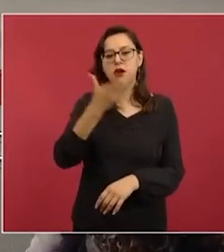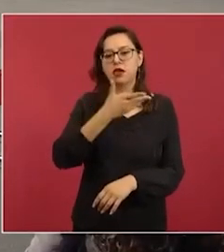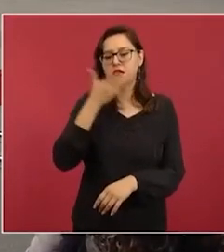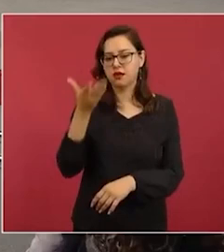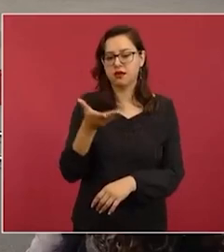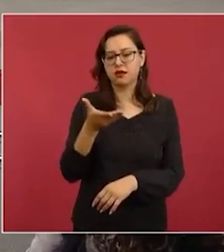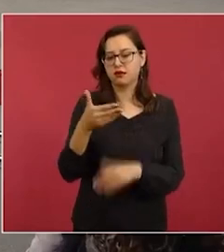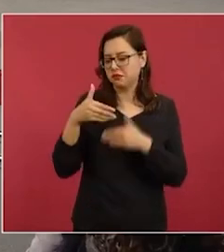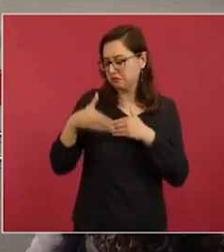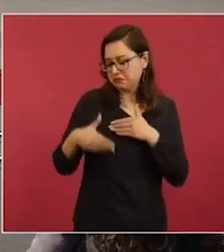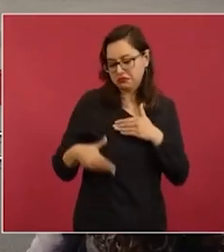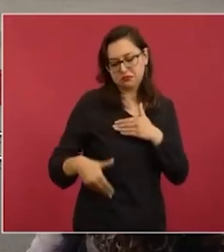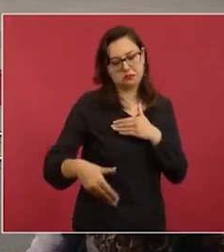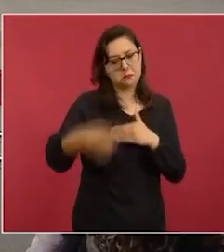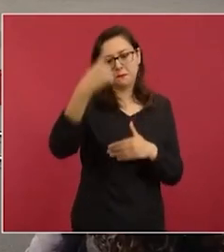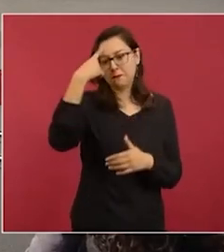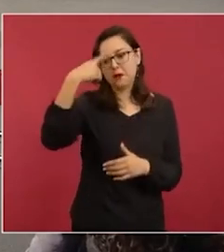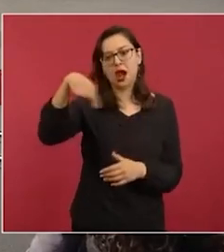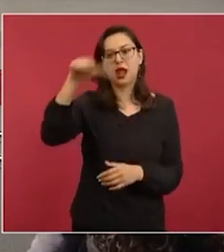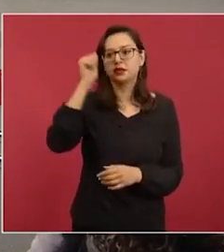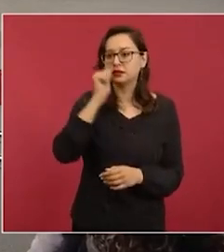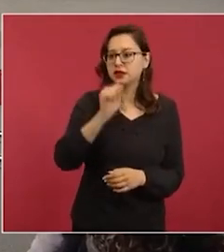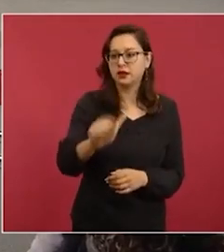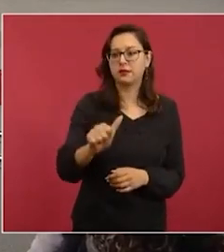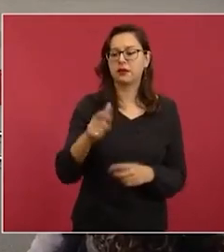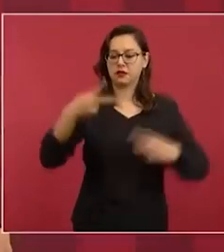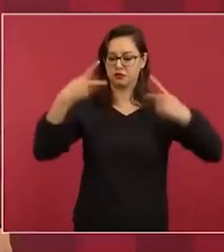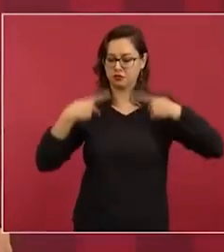Que sea el pueblo el que mande.